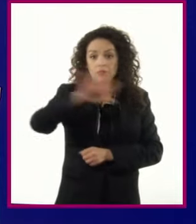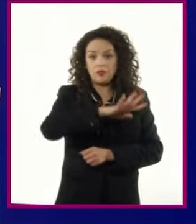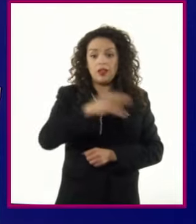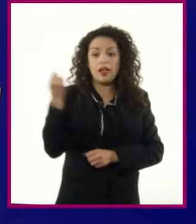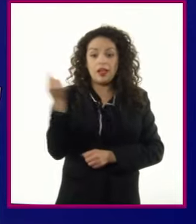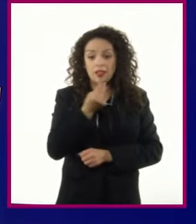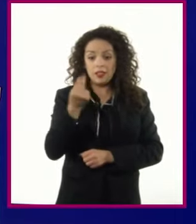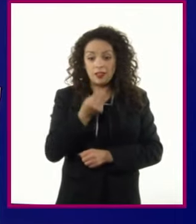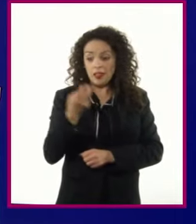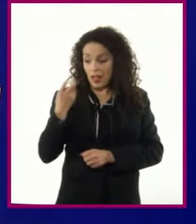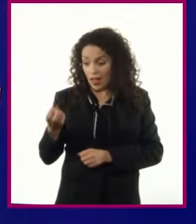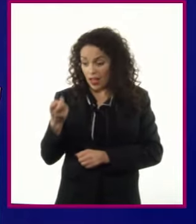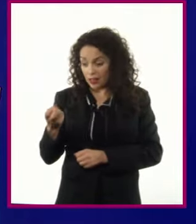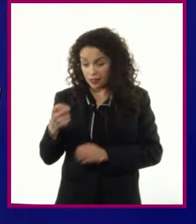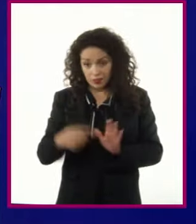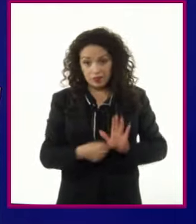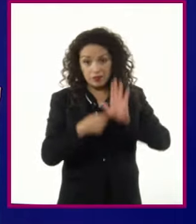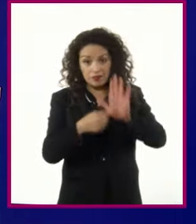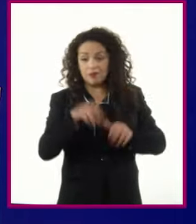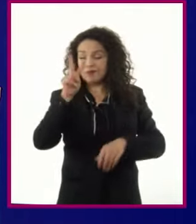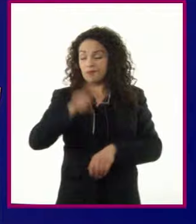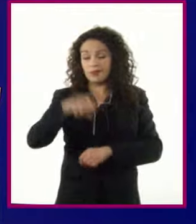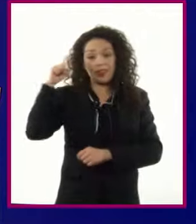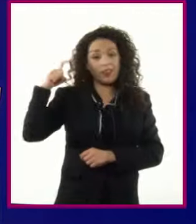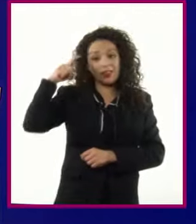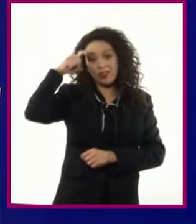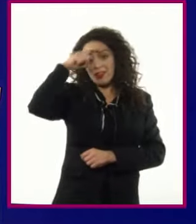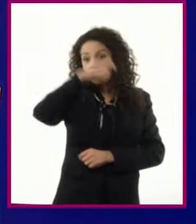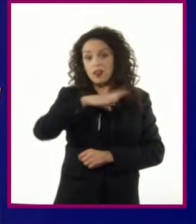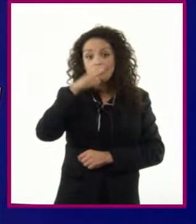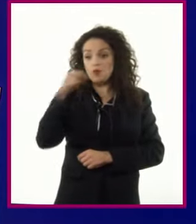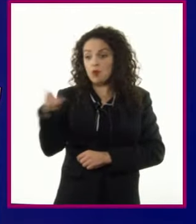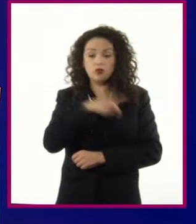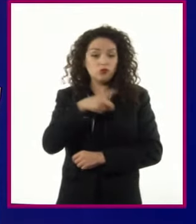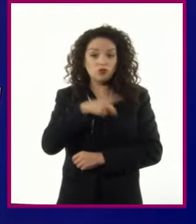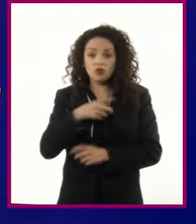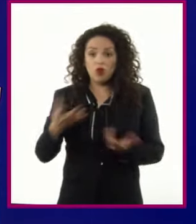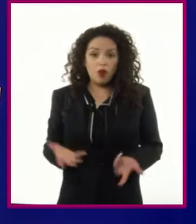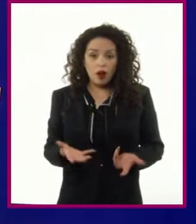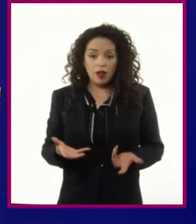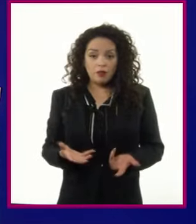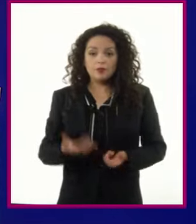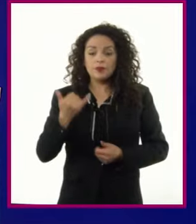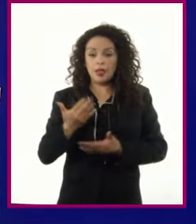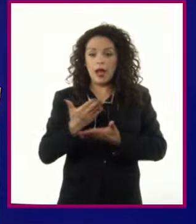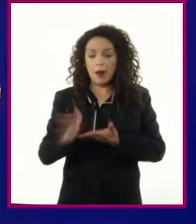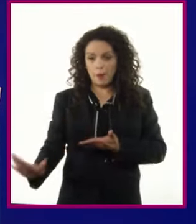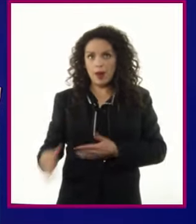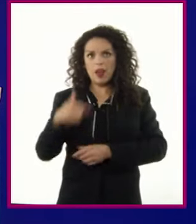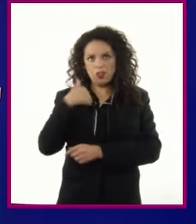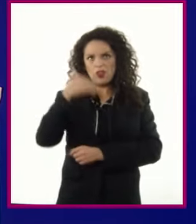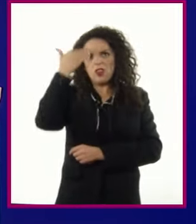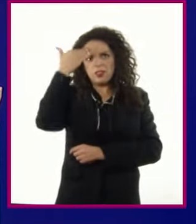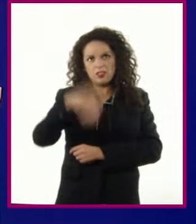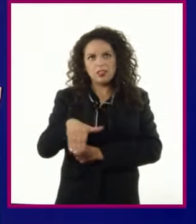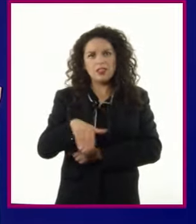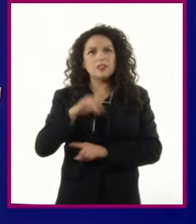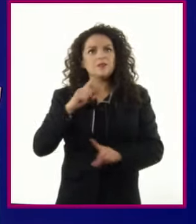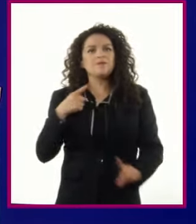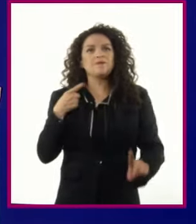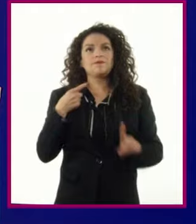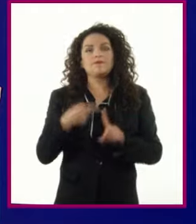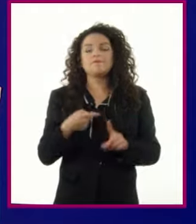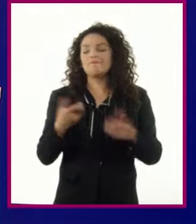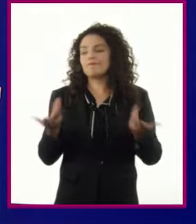este texto sería complicado Pues no podría hacerlo ella sola Además, por lo que sé, no se trata de